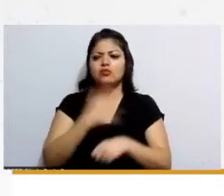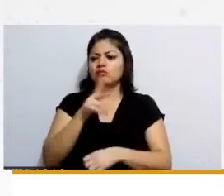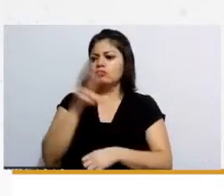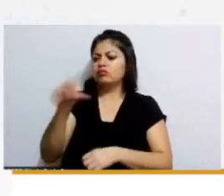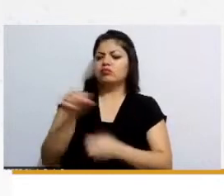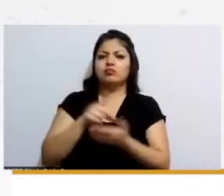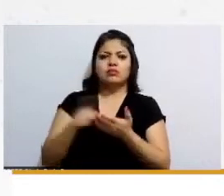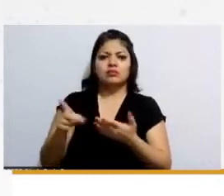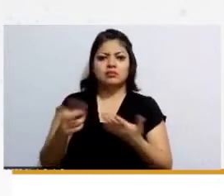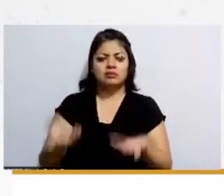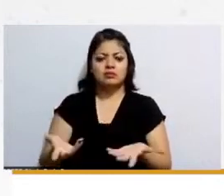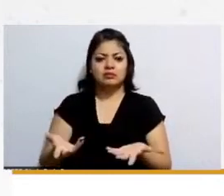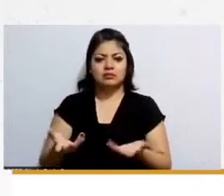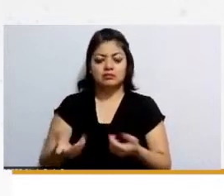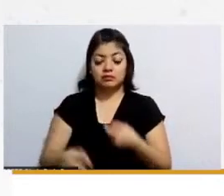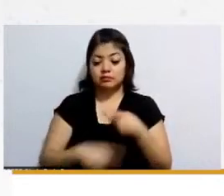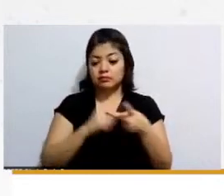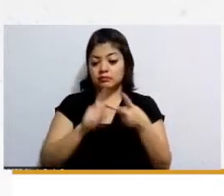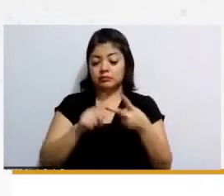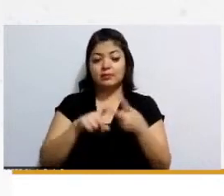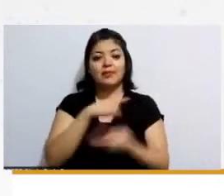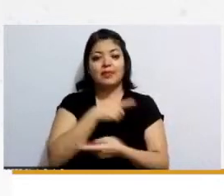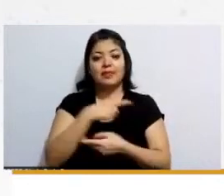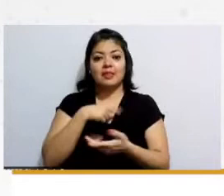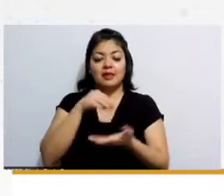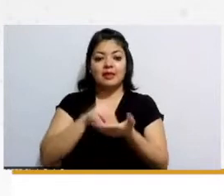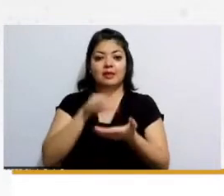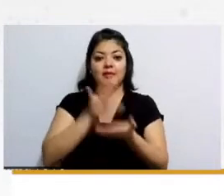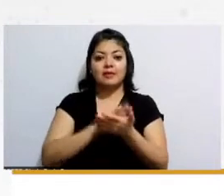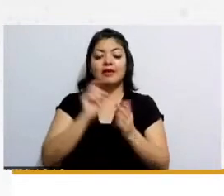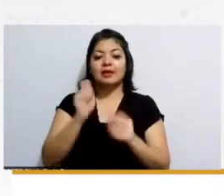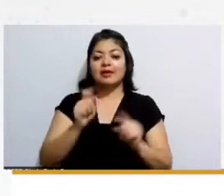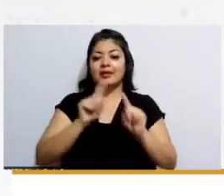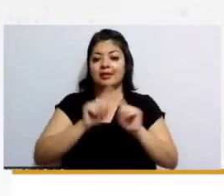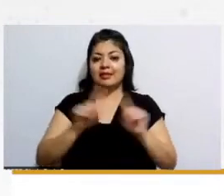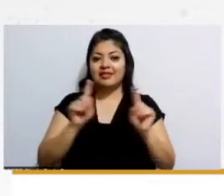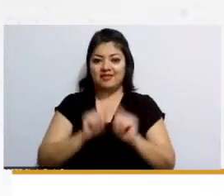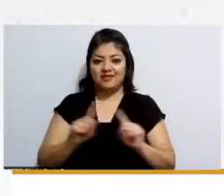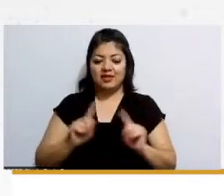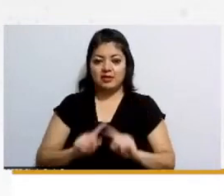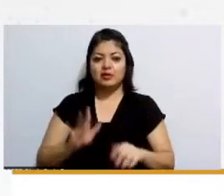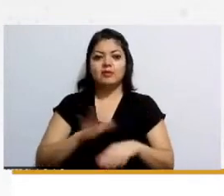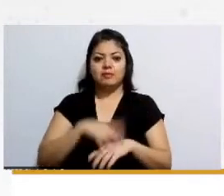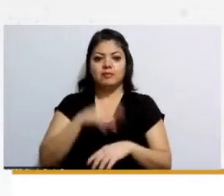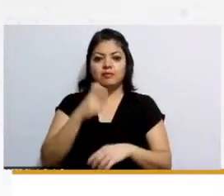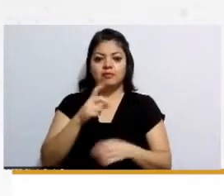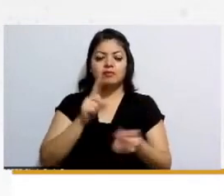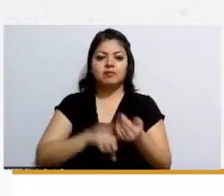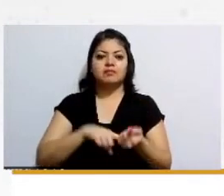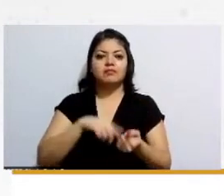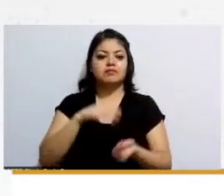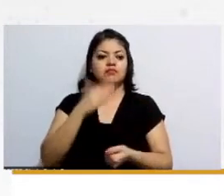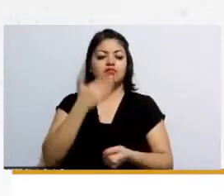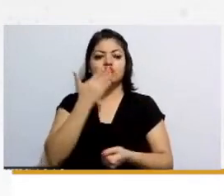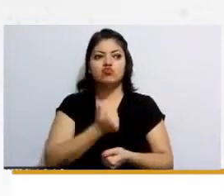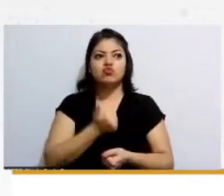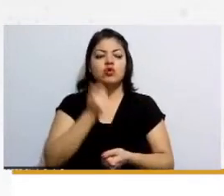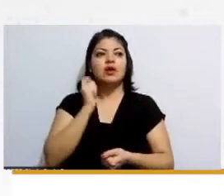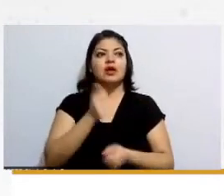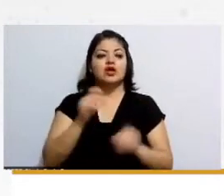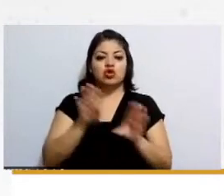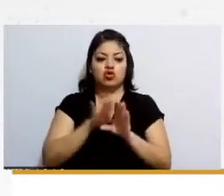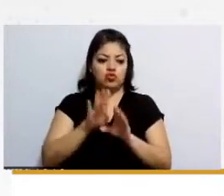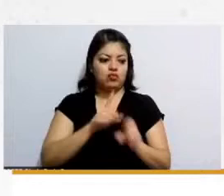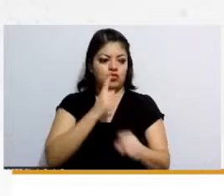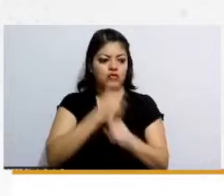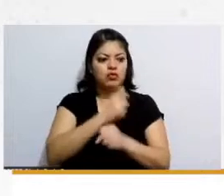el segundo es establecer requisitos diferenciados por ende está está privando de un derecho fundamental al